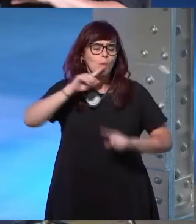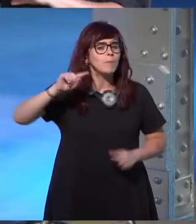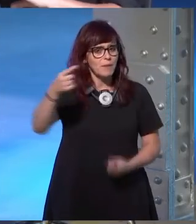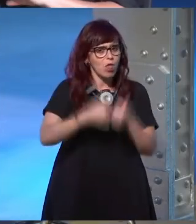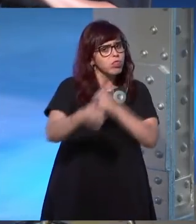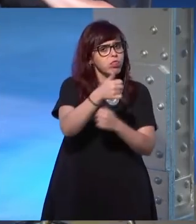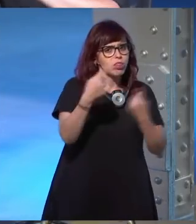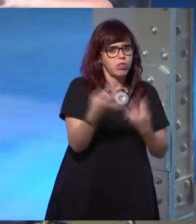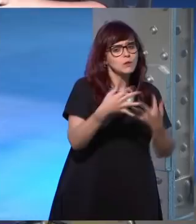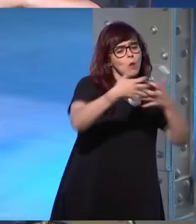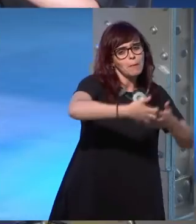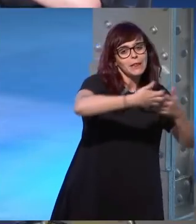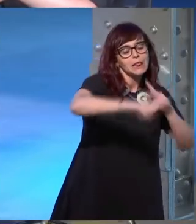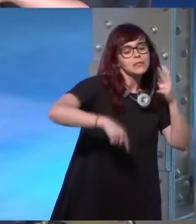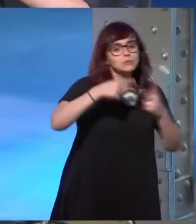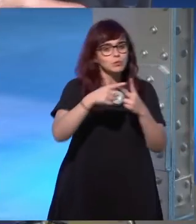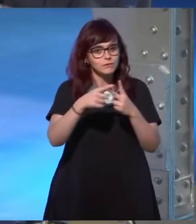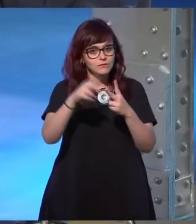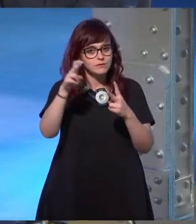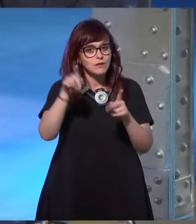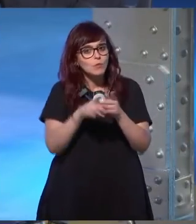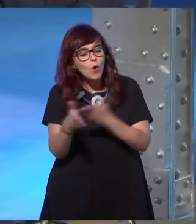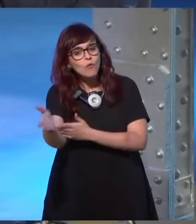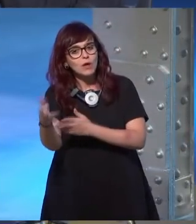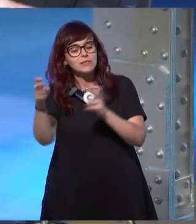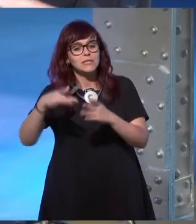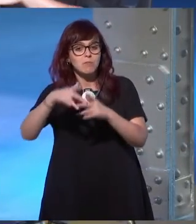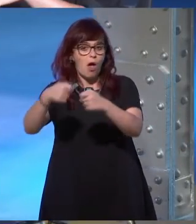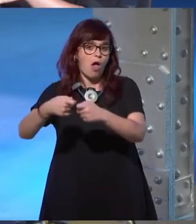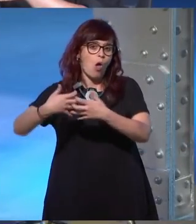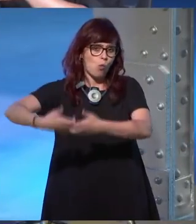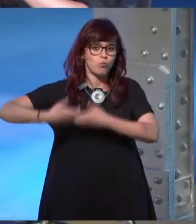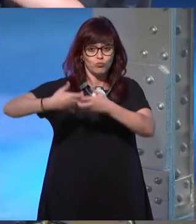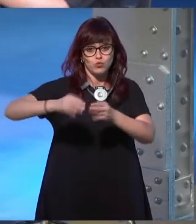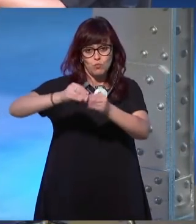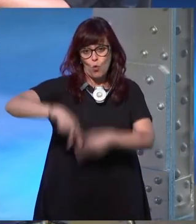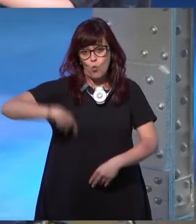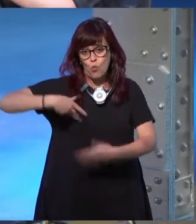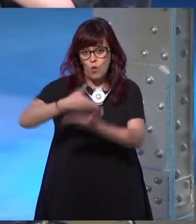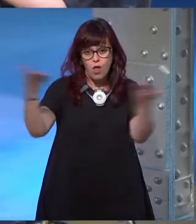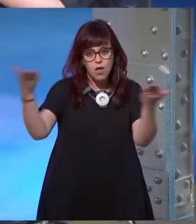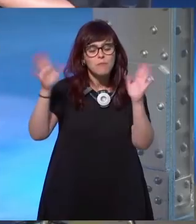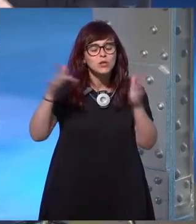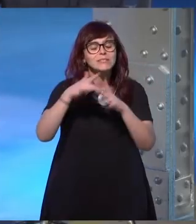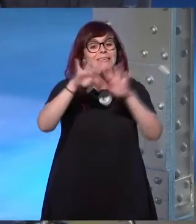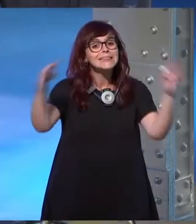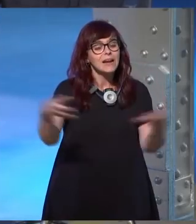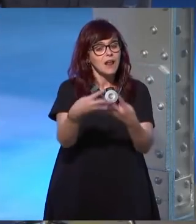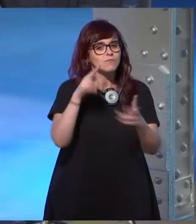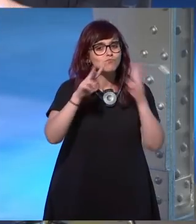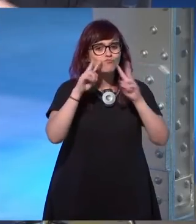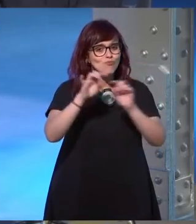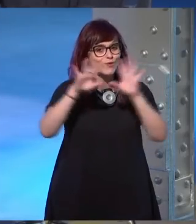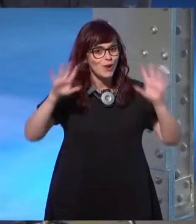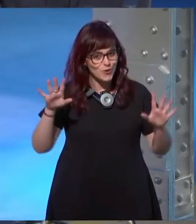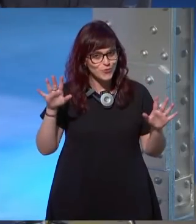y luego y luego va despertando hacia la batalla común pero se está viendo en internet como tú dices desde